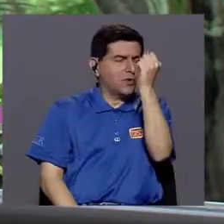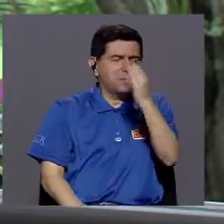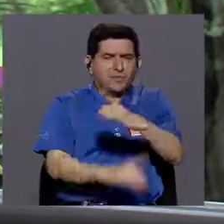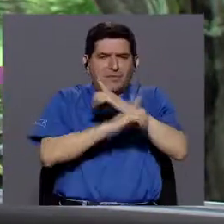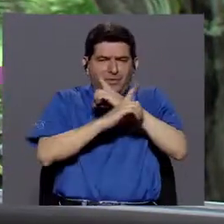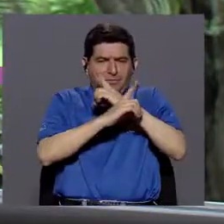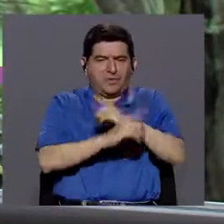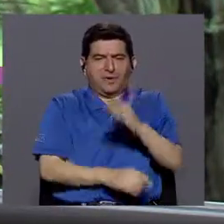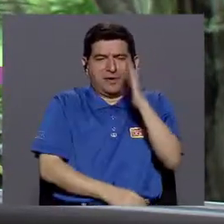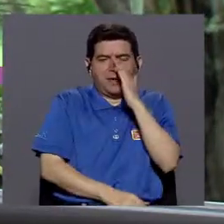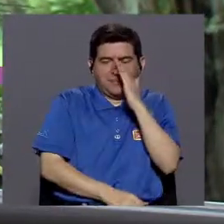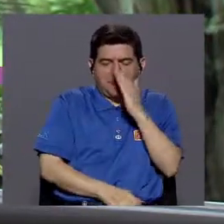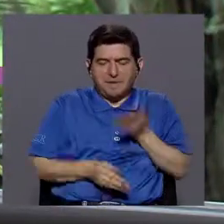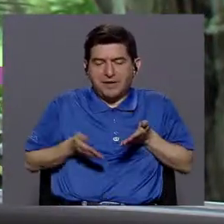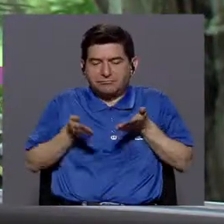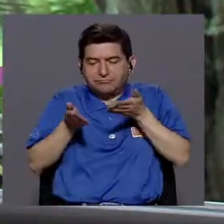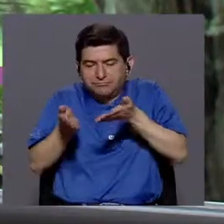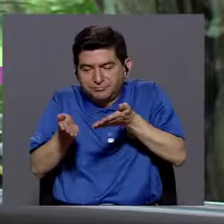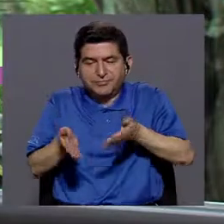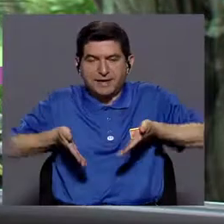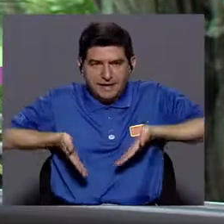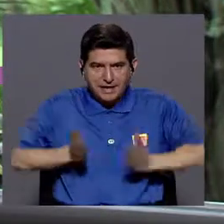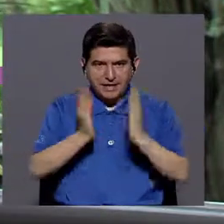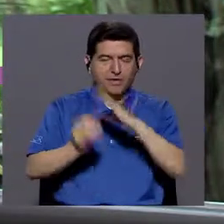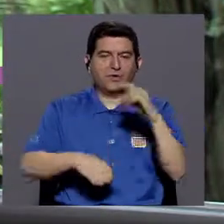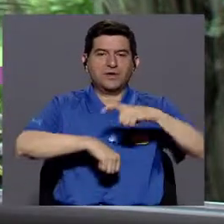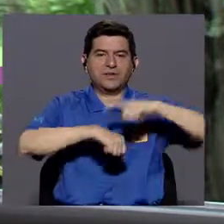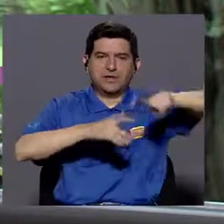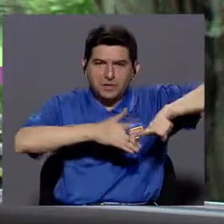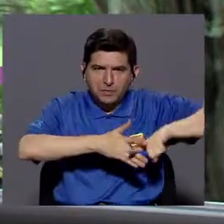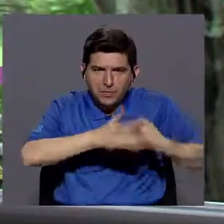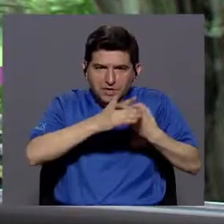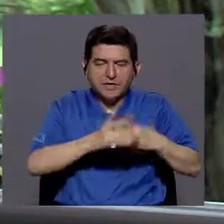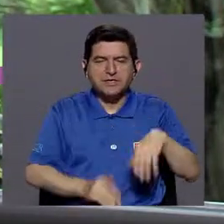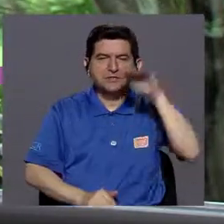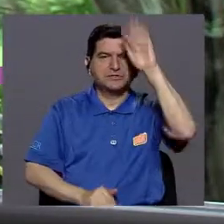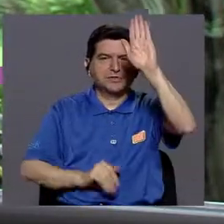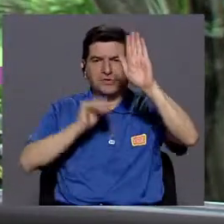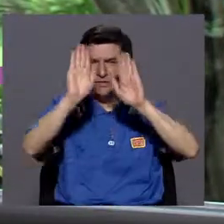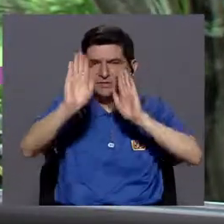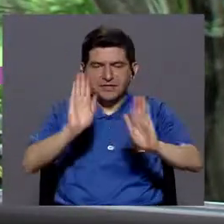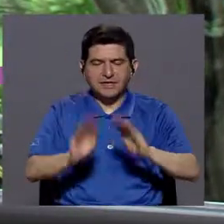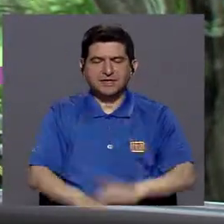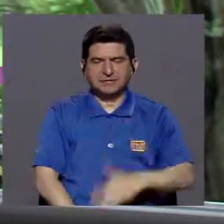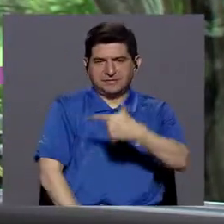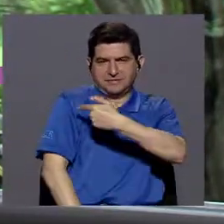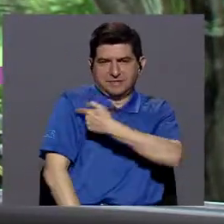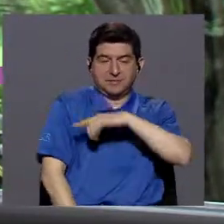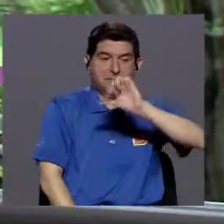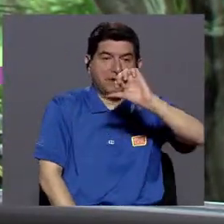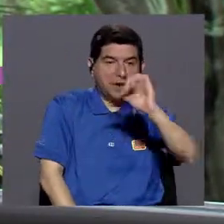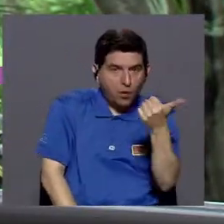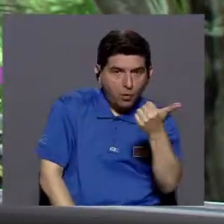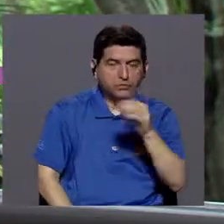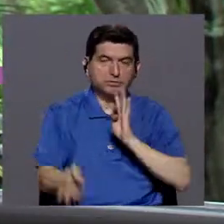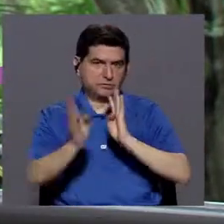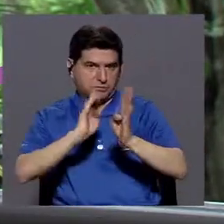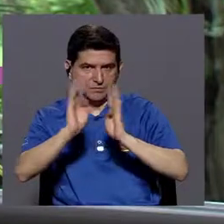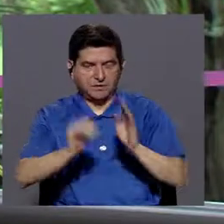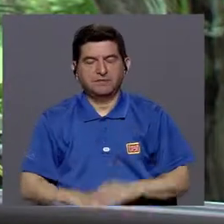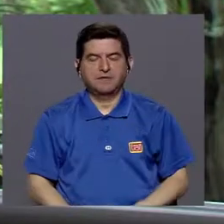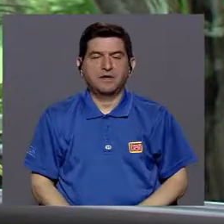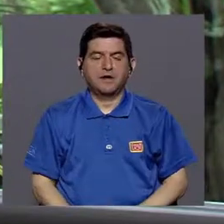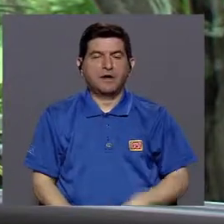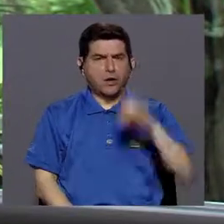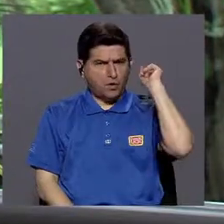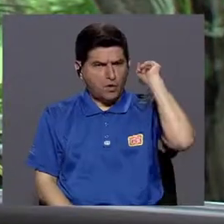inmunológica que la madre le pasa al bebé y el tiempo del inicio del esquema de vacunación. Otro de ellos nos comentará